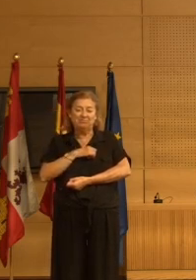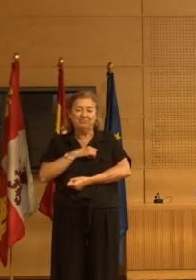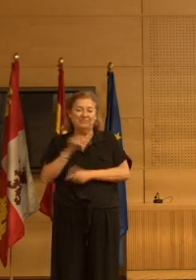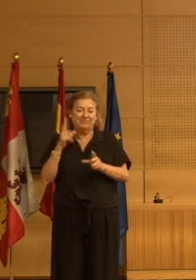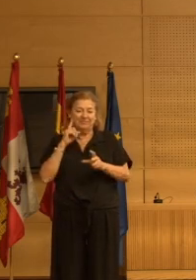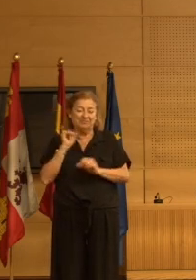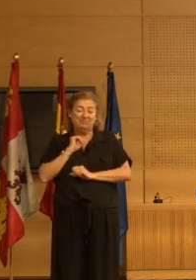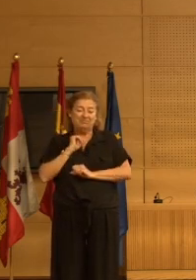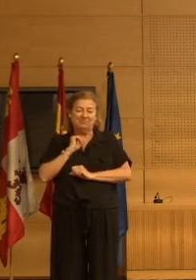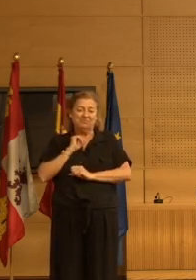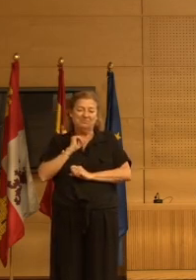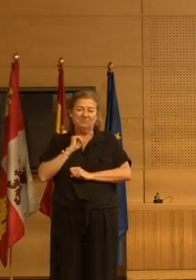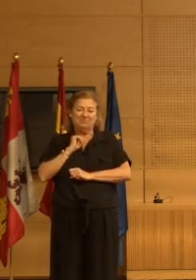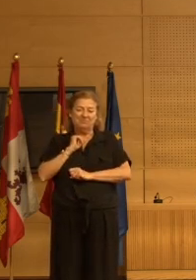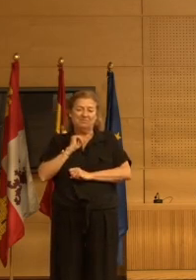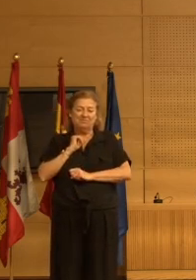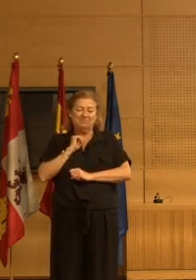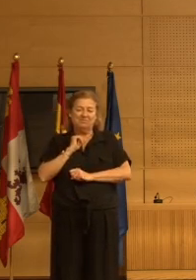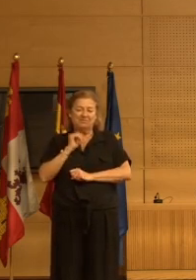provocarían